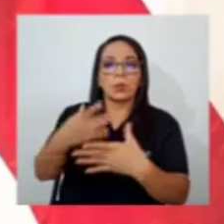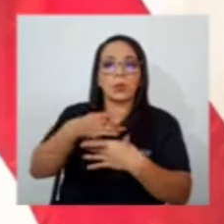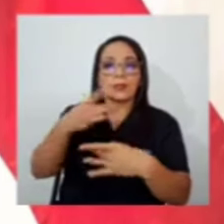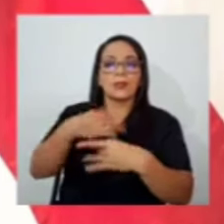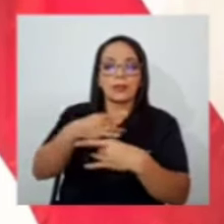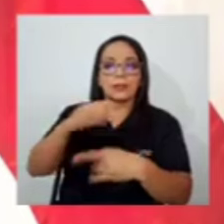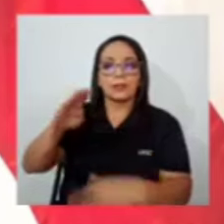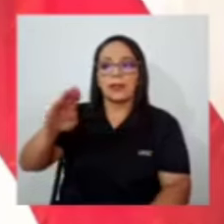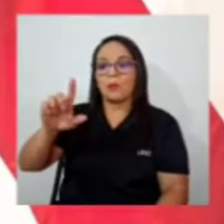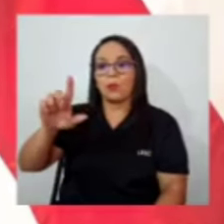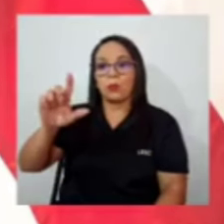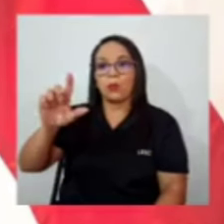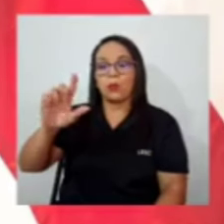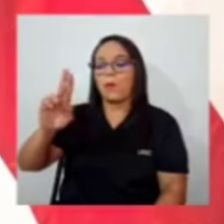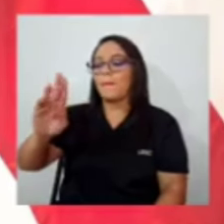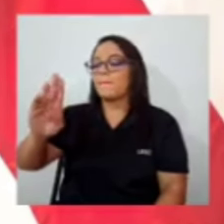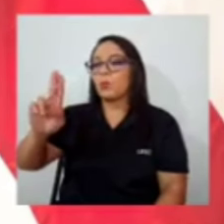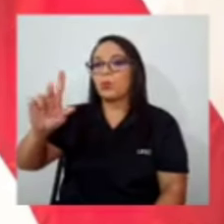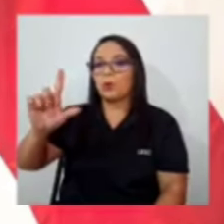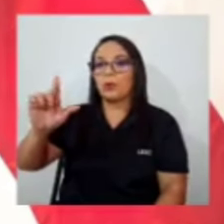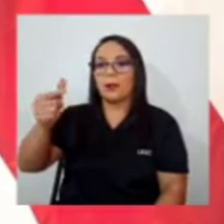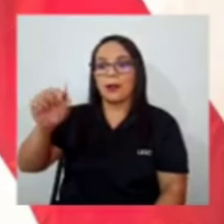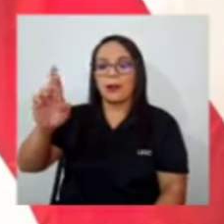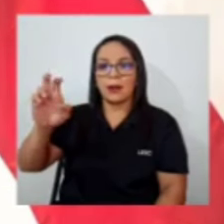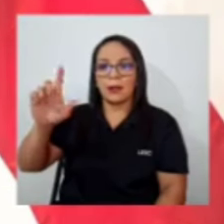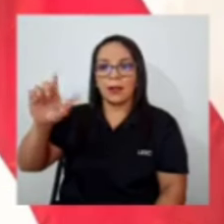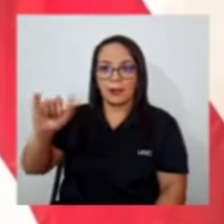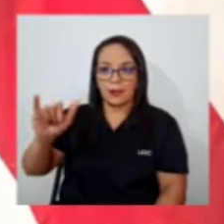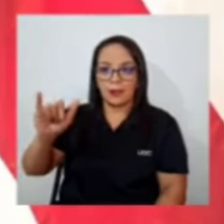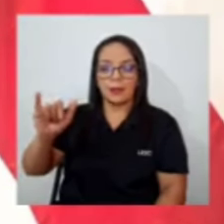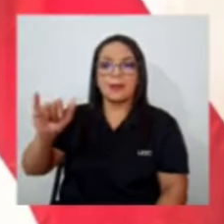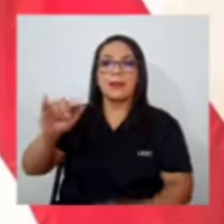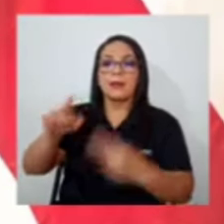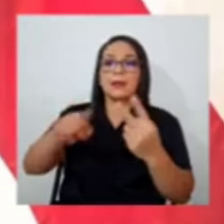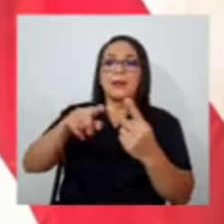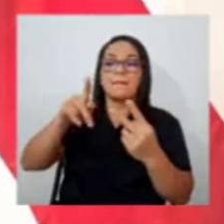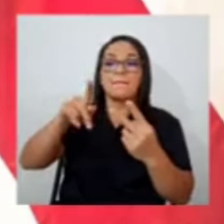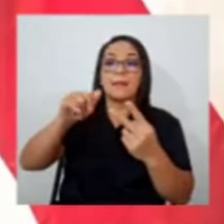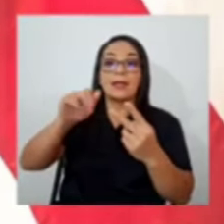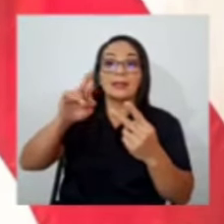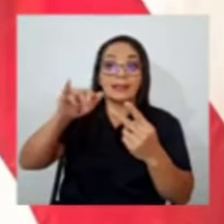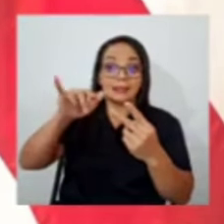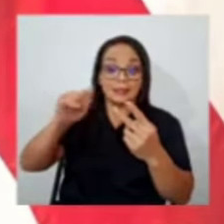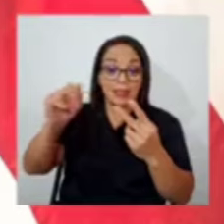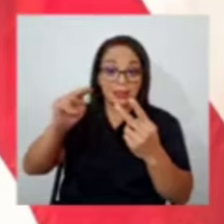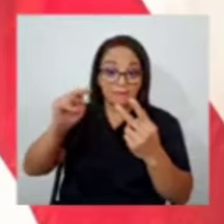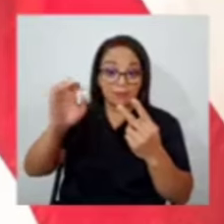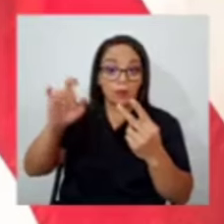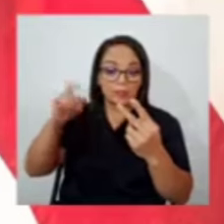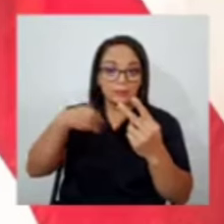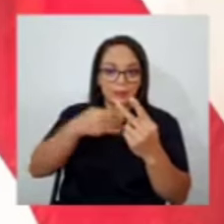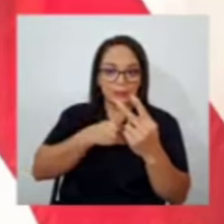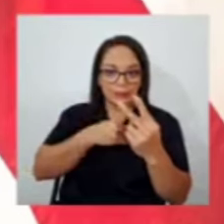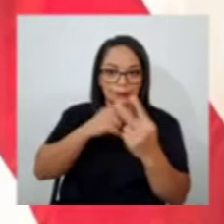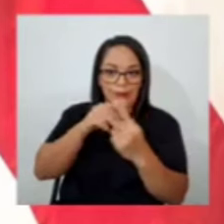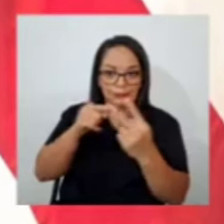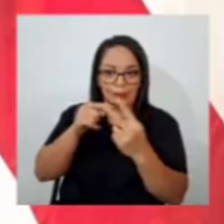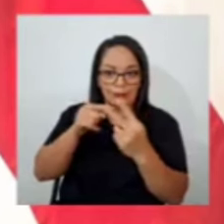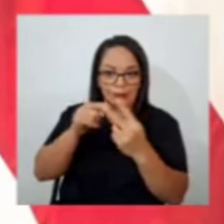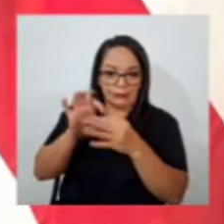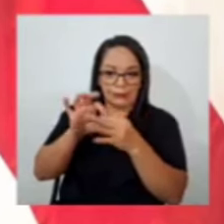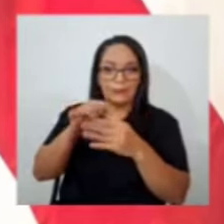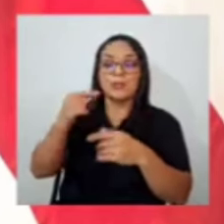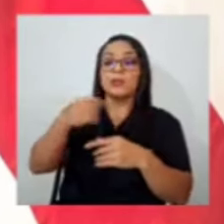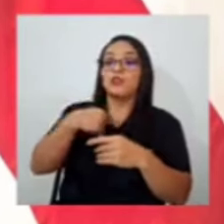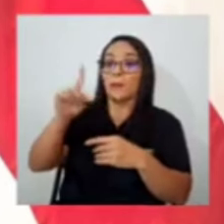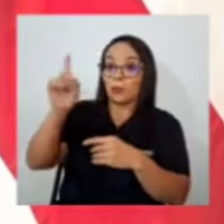Patricia Navarro ella lo trajo yo pregunté oiga el